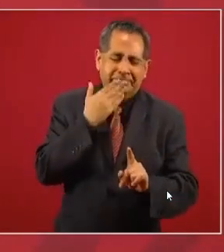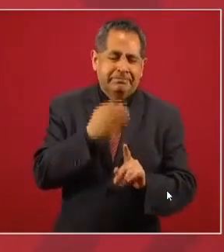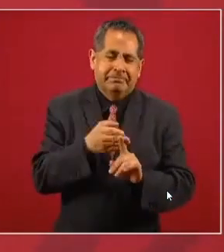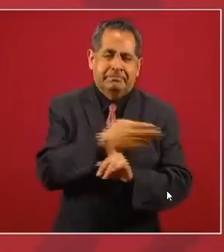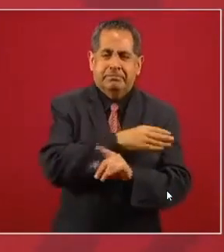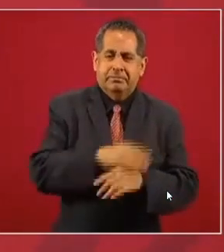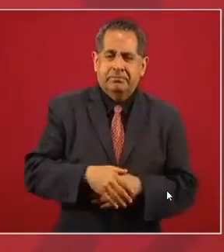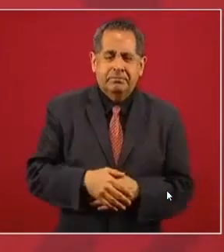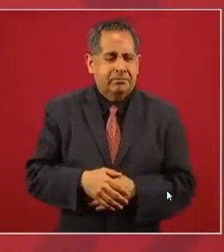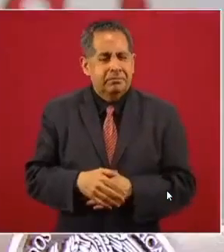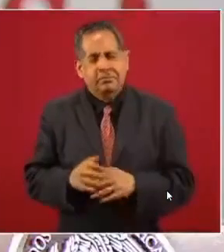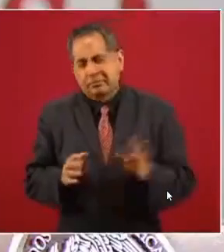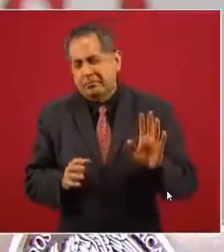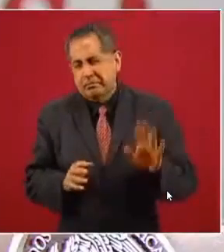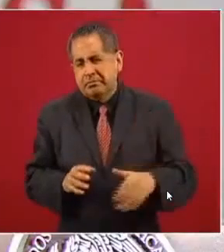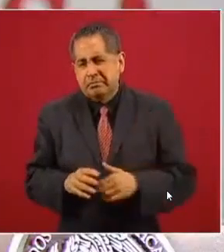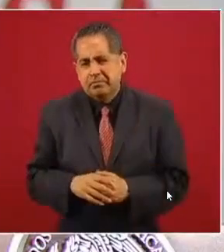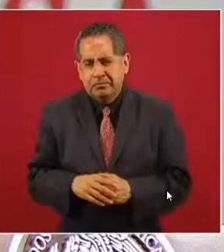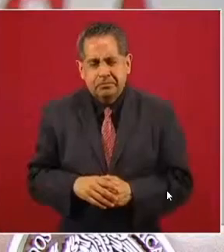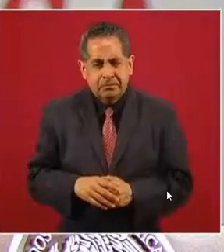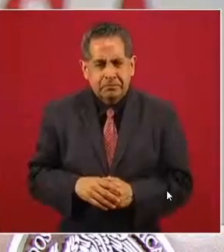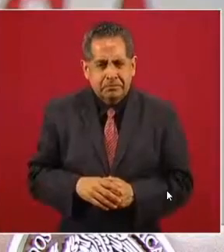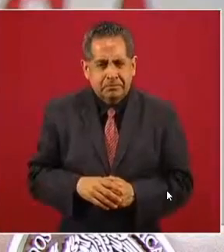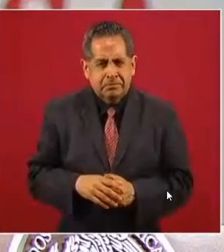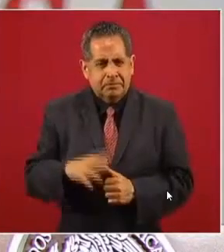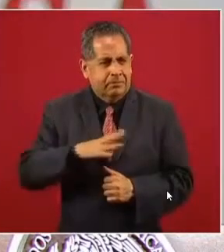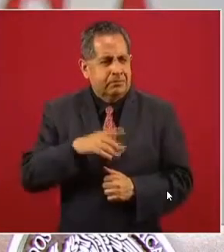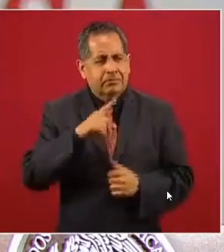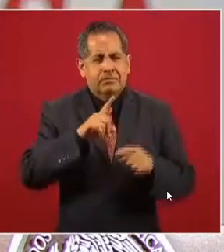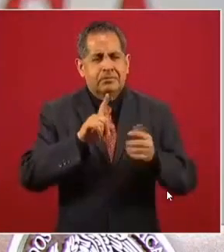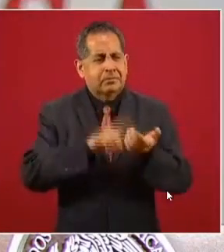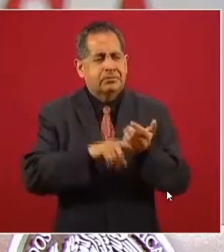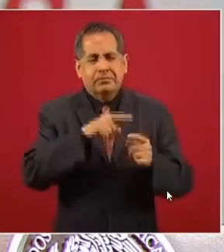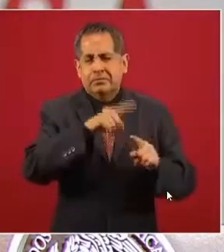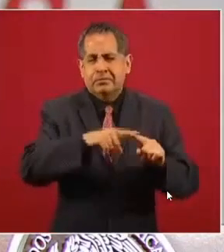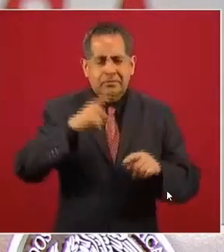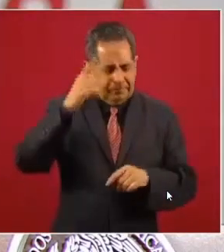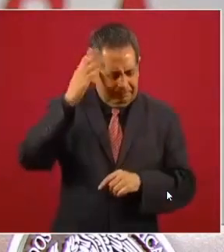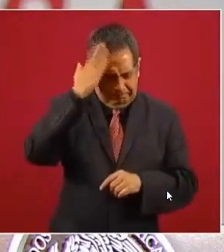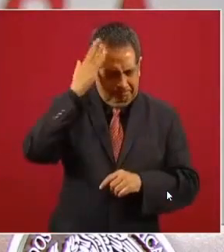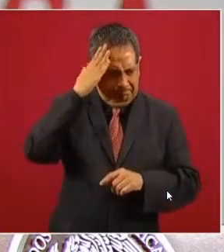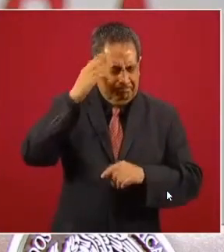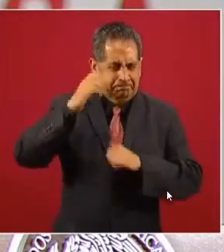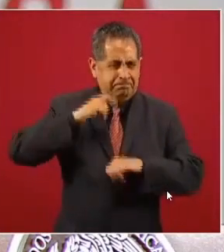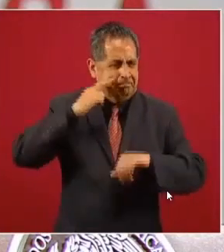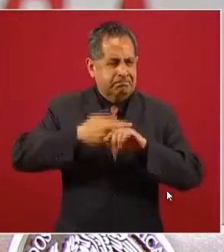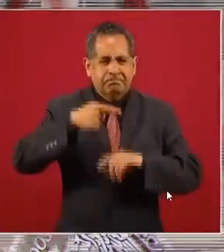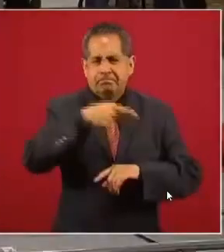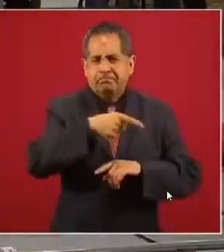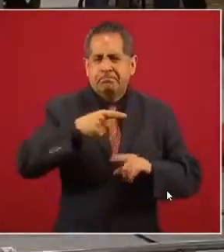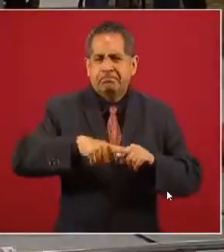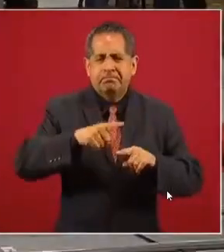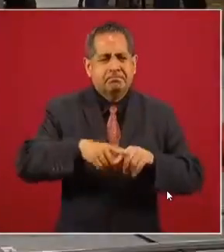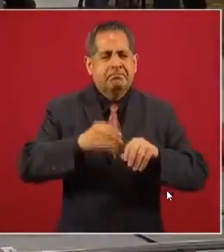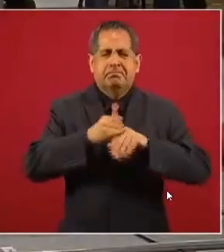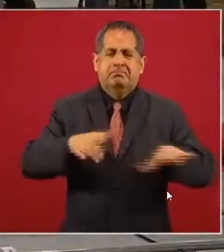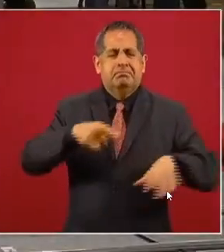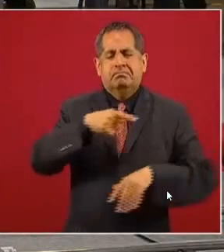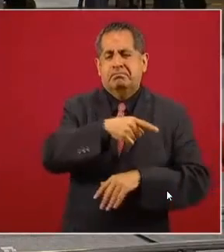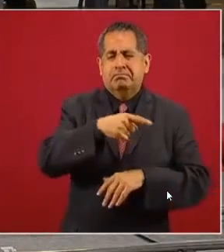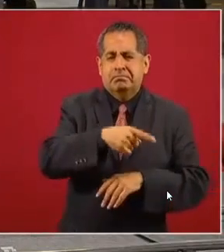Hay en efecto una cabeza, una información